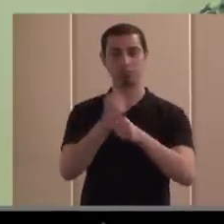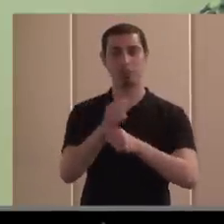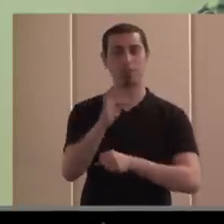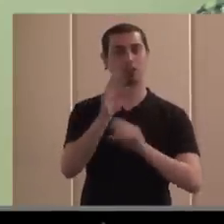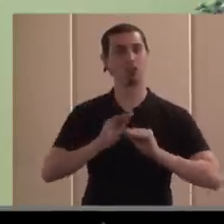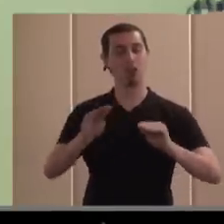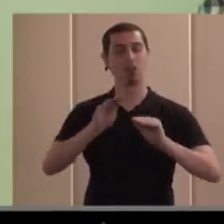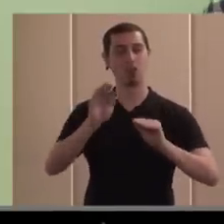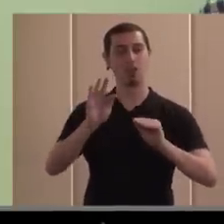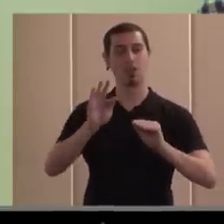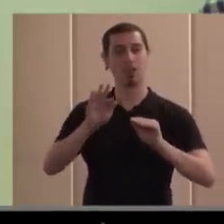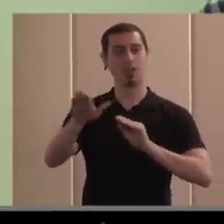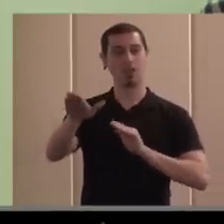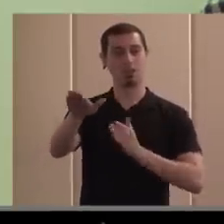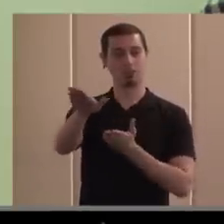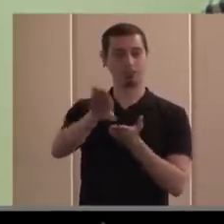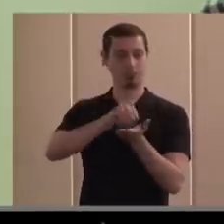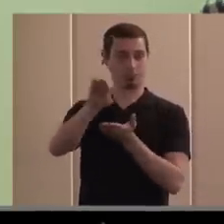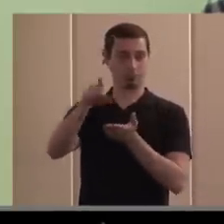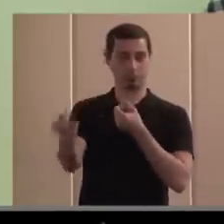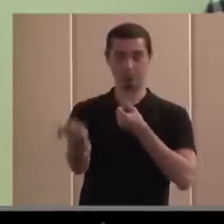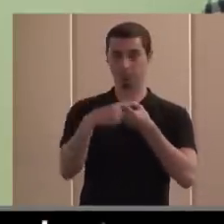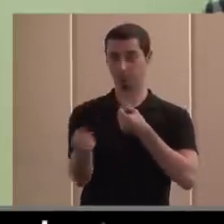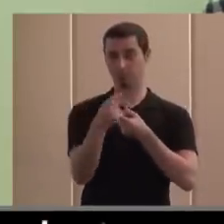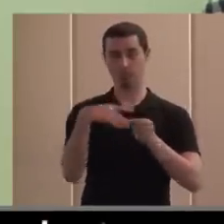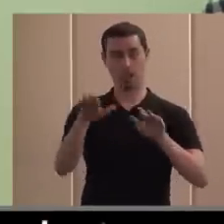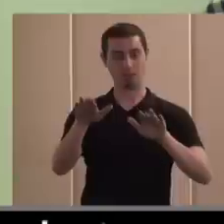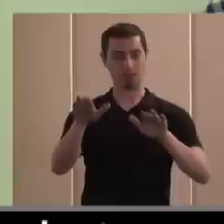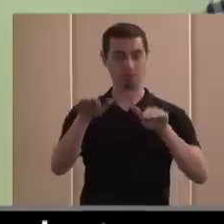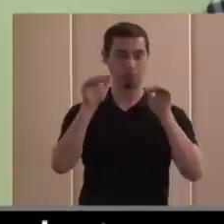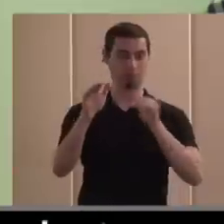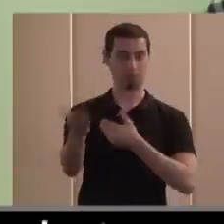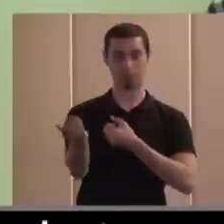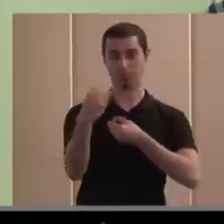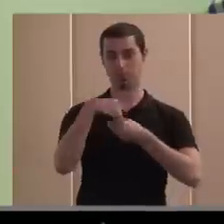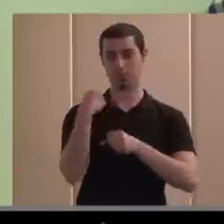y capacitación de personas con discapacidad para integrarse laboralmente